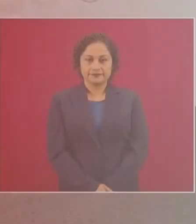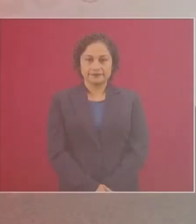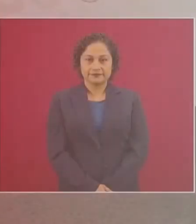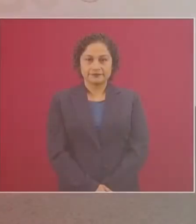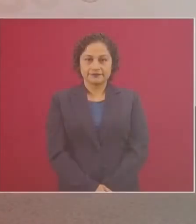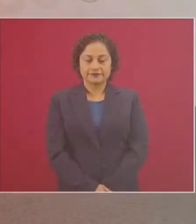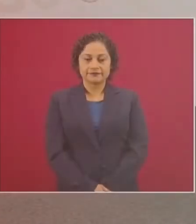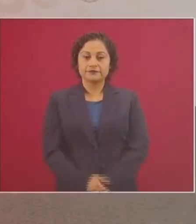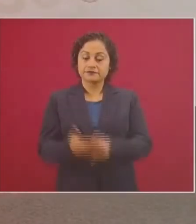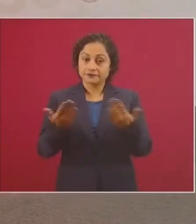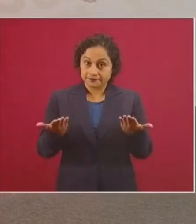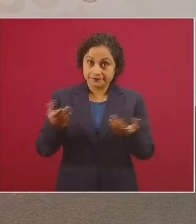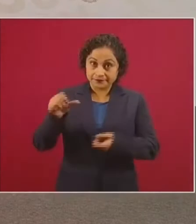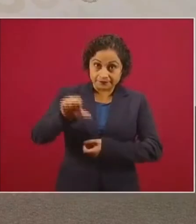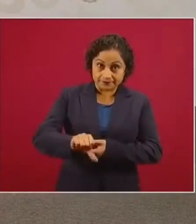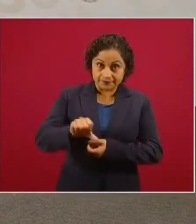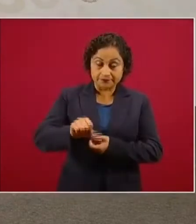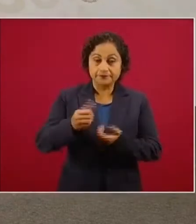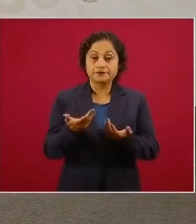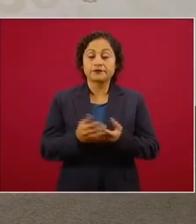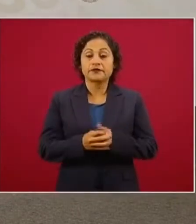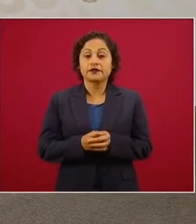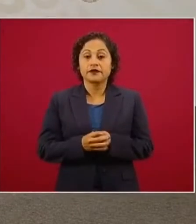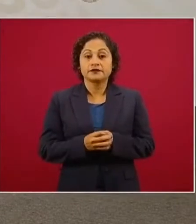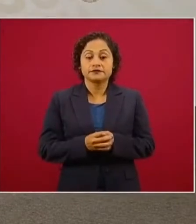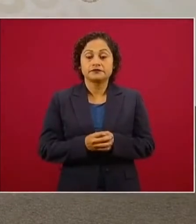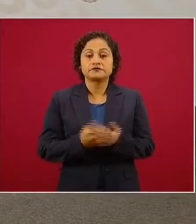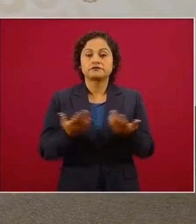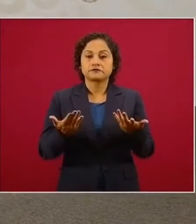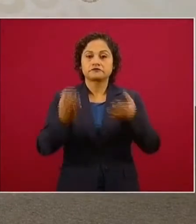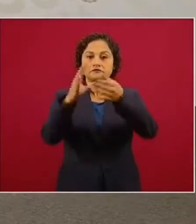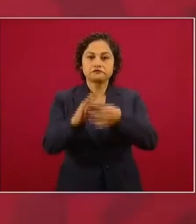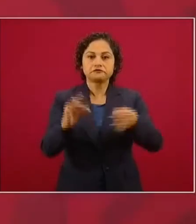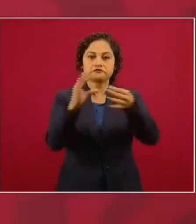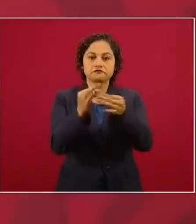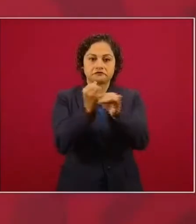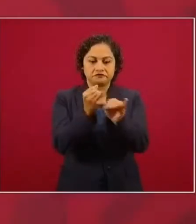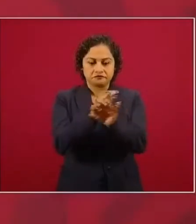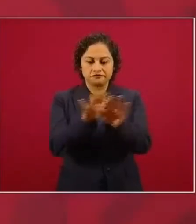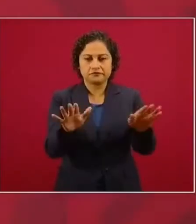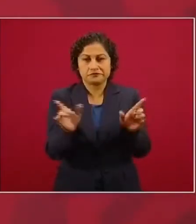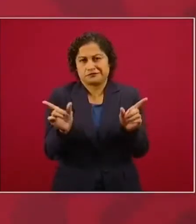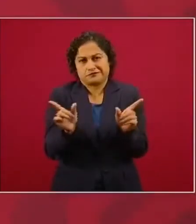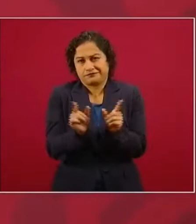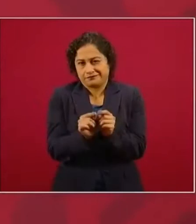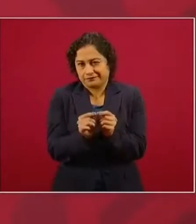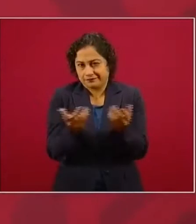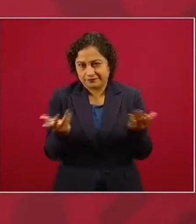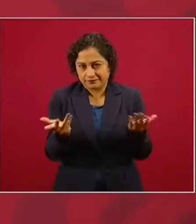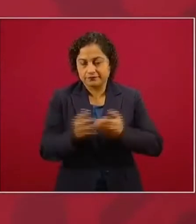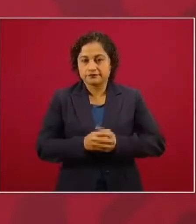Vamos a informar muy poco, vamos a